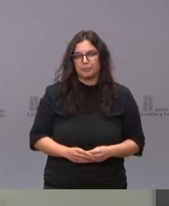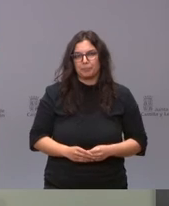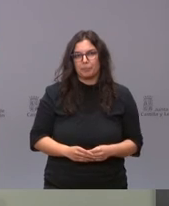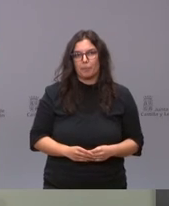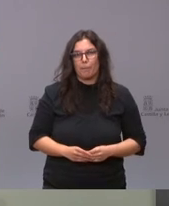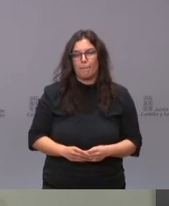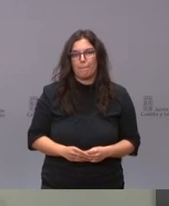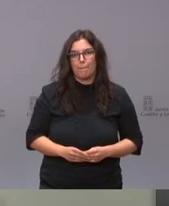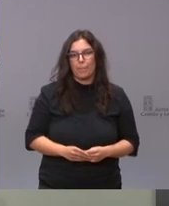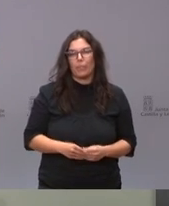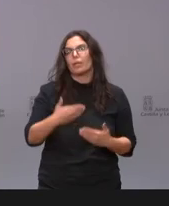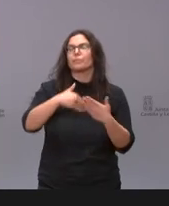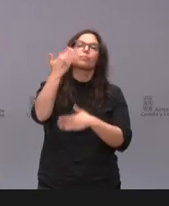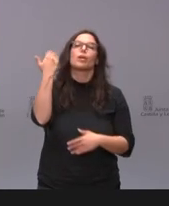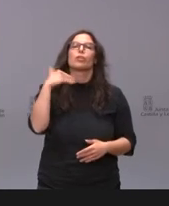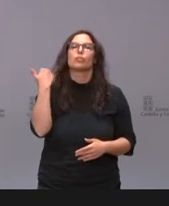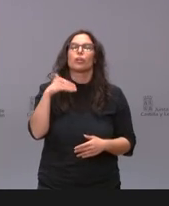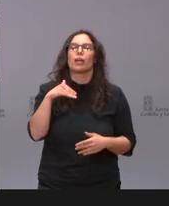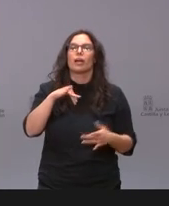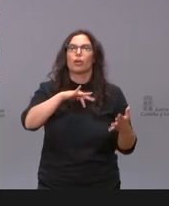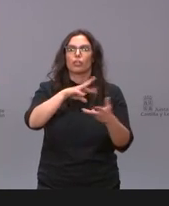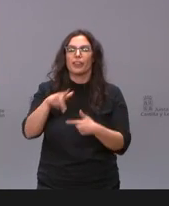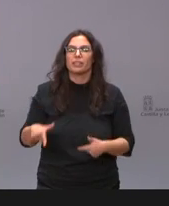Sergio García de Soria Noticias es tu turno ya